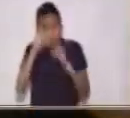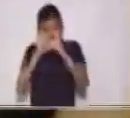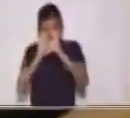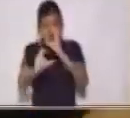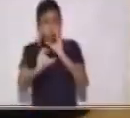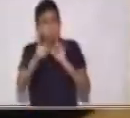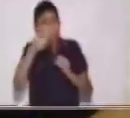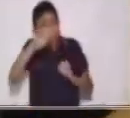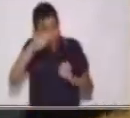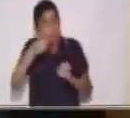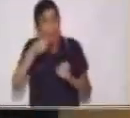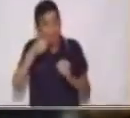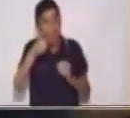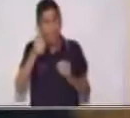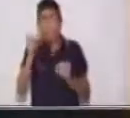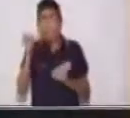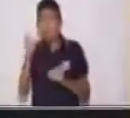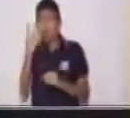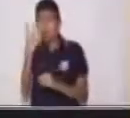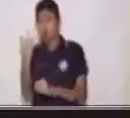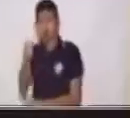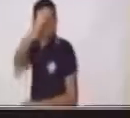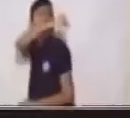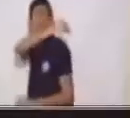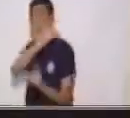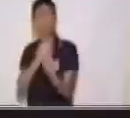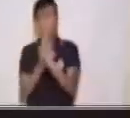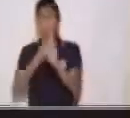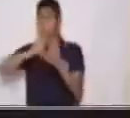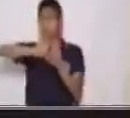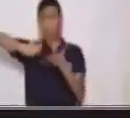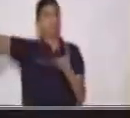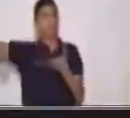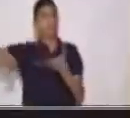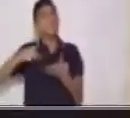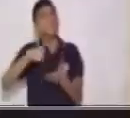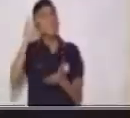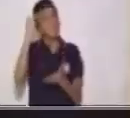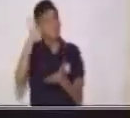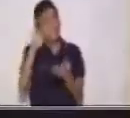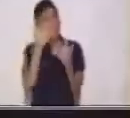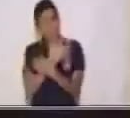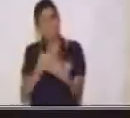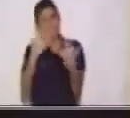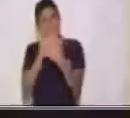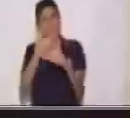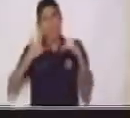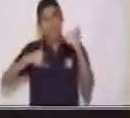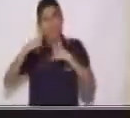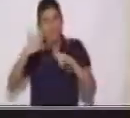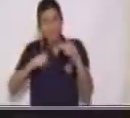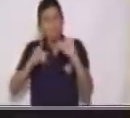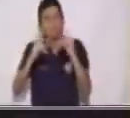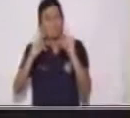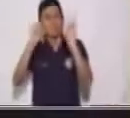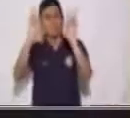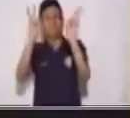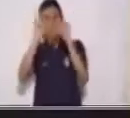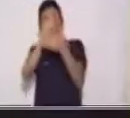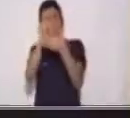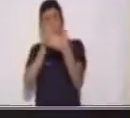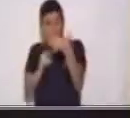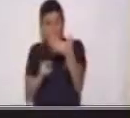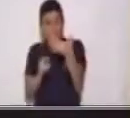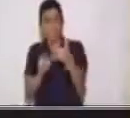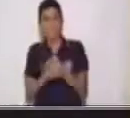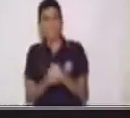no lleva en su mochila. Los felicito. Muy bien. Yo sé que se divirtieron con el juego de nuestras lecturas, ¿verdad que